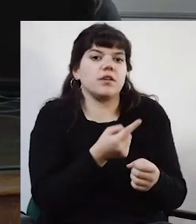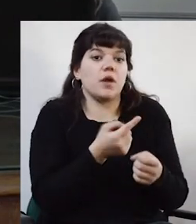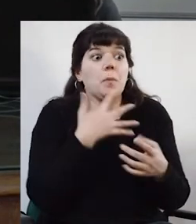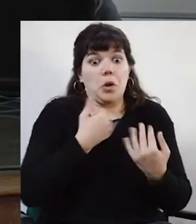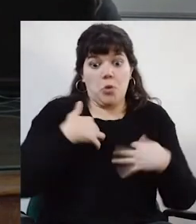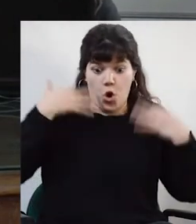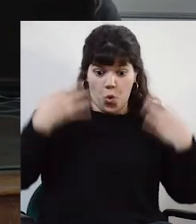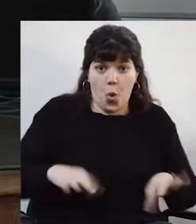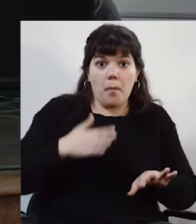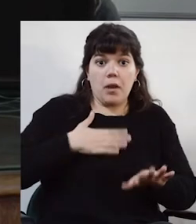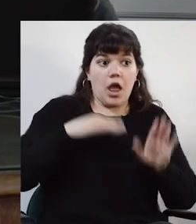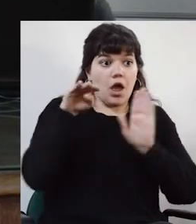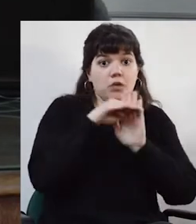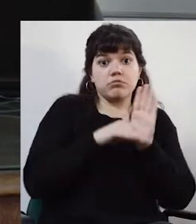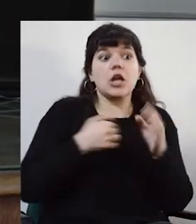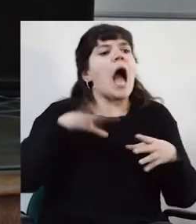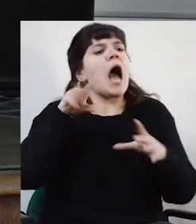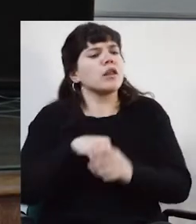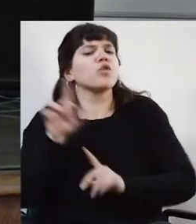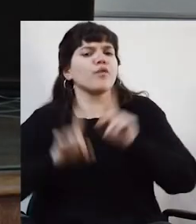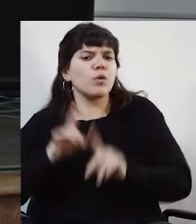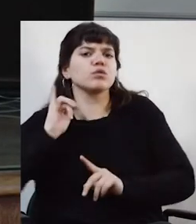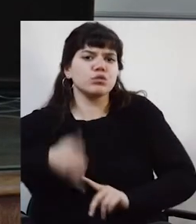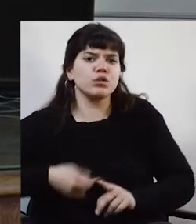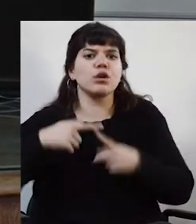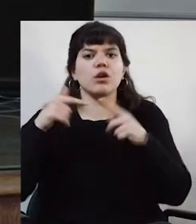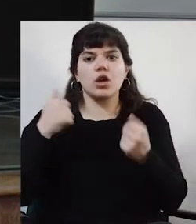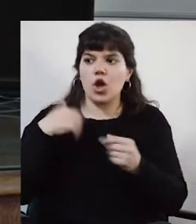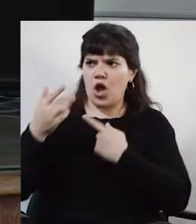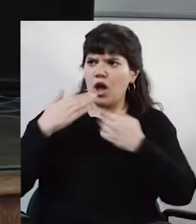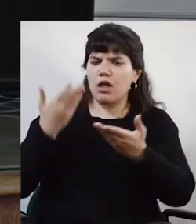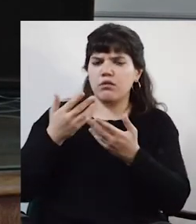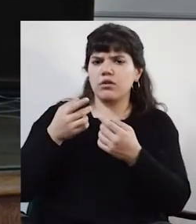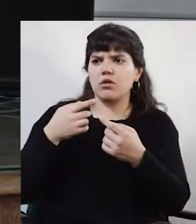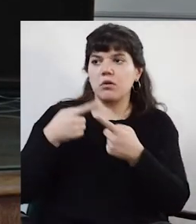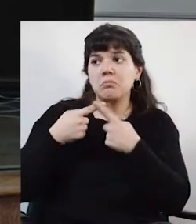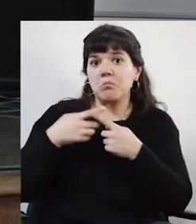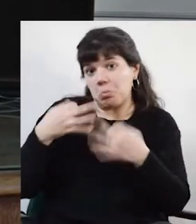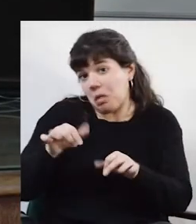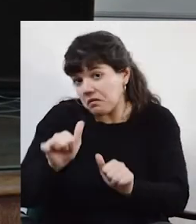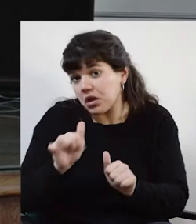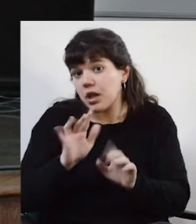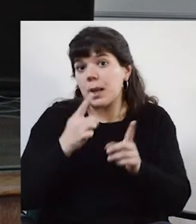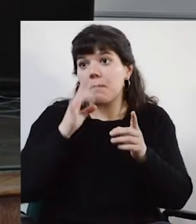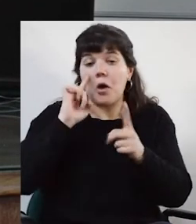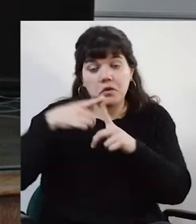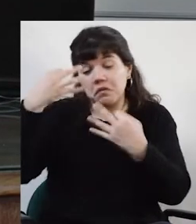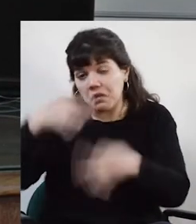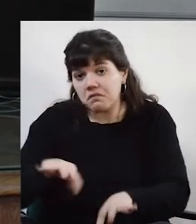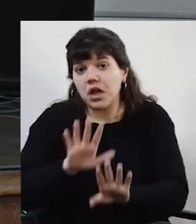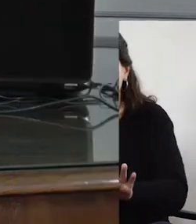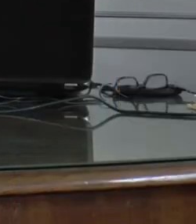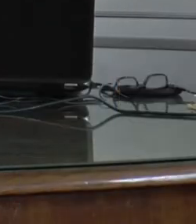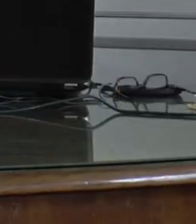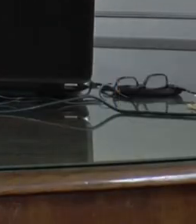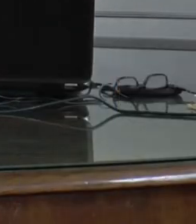ítem, pertenezco a la universidad y estoy dentro de la discusión en estos ítems, es válido y tiene un fin y un principio y